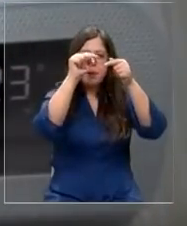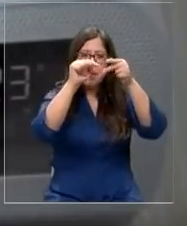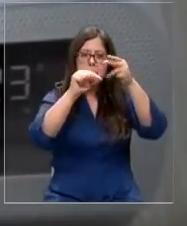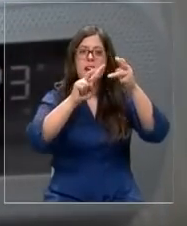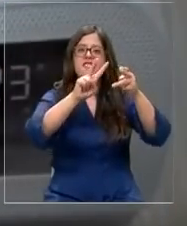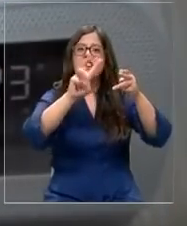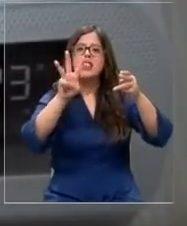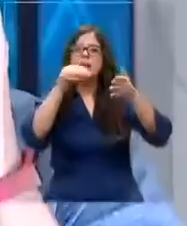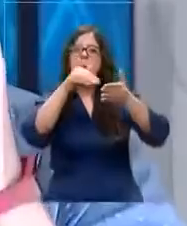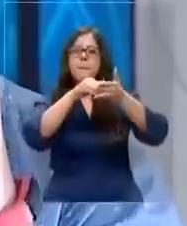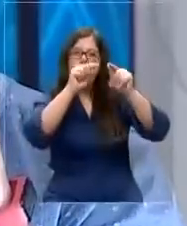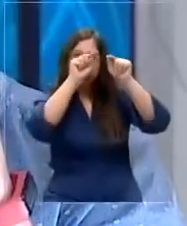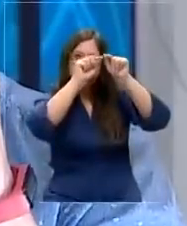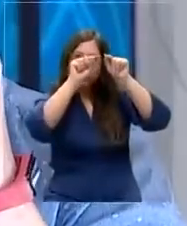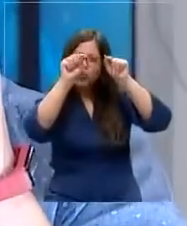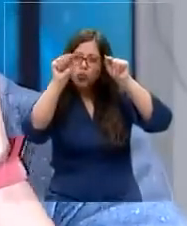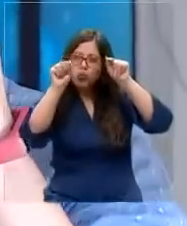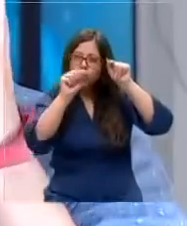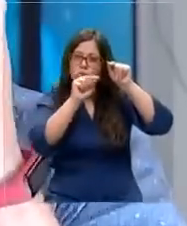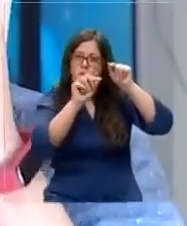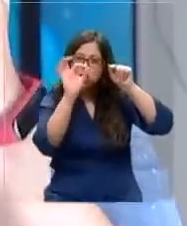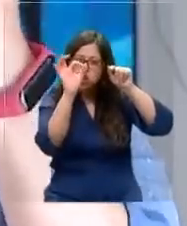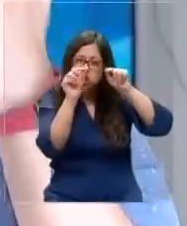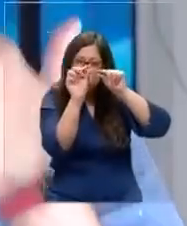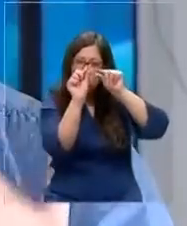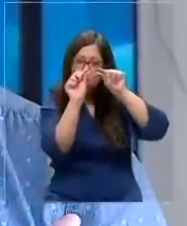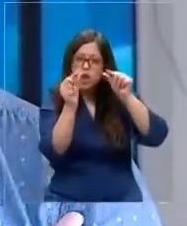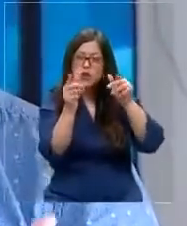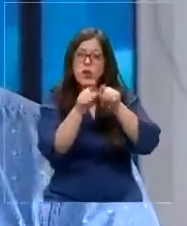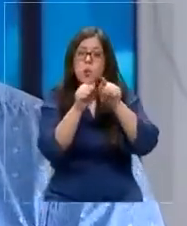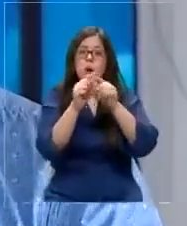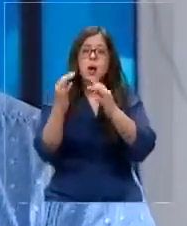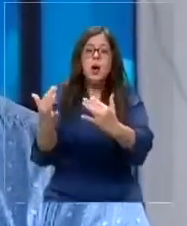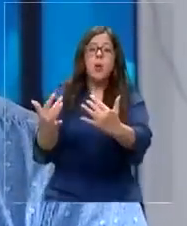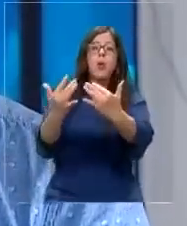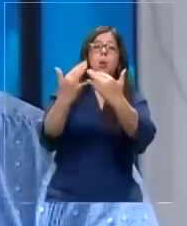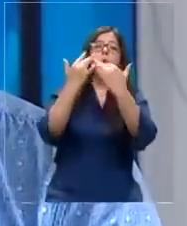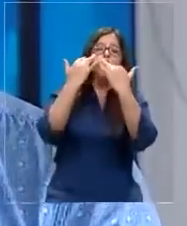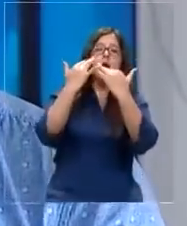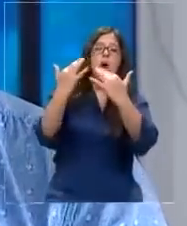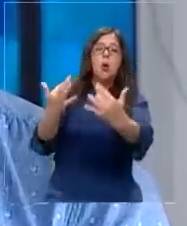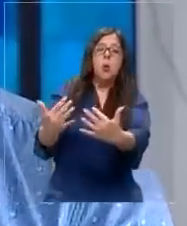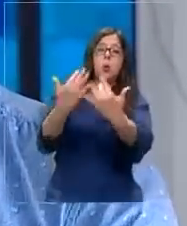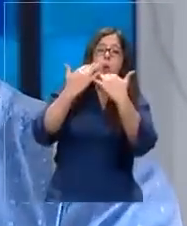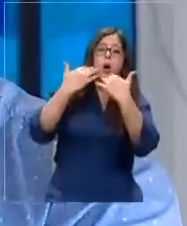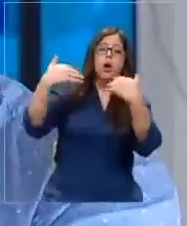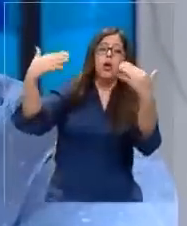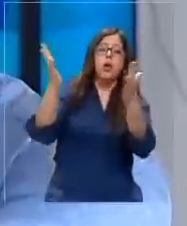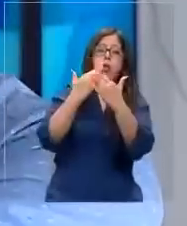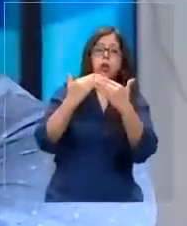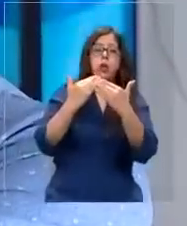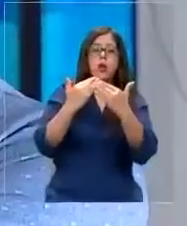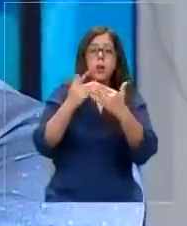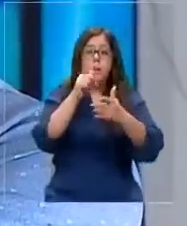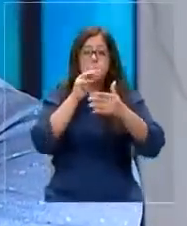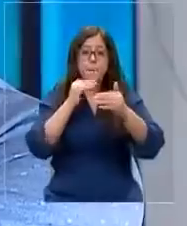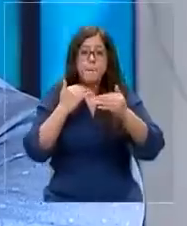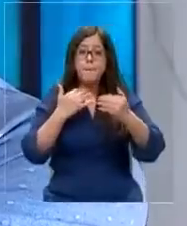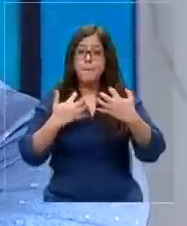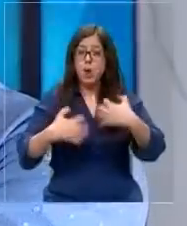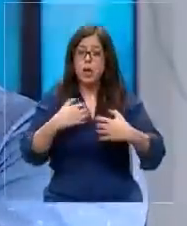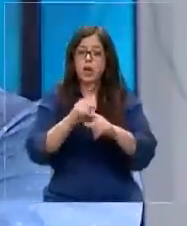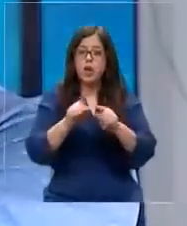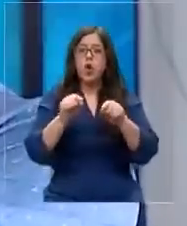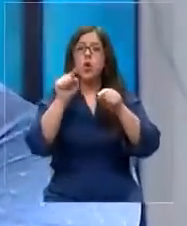23.000 microagujeros que te permiten enfriar sin molestar ráfagas de aire. Entonces tú puedes poner la mano cerca del equipo, siente que está